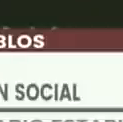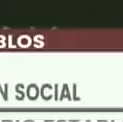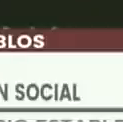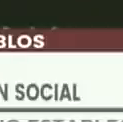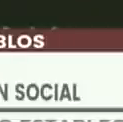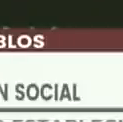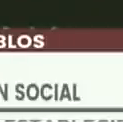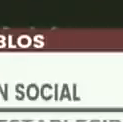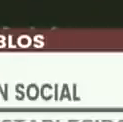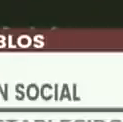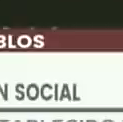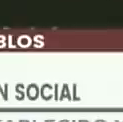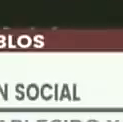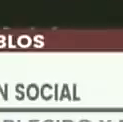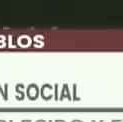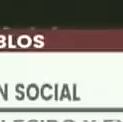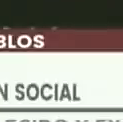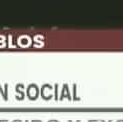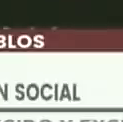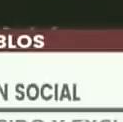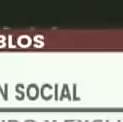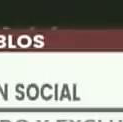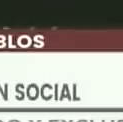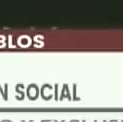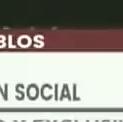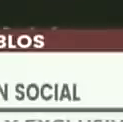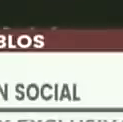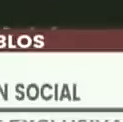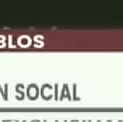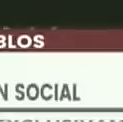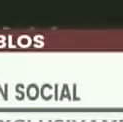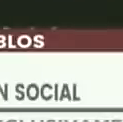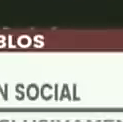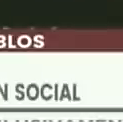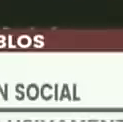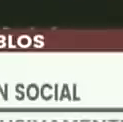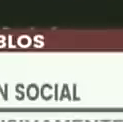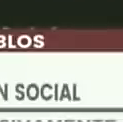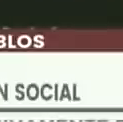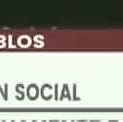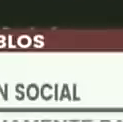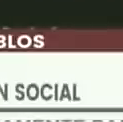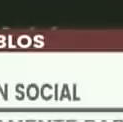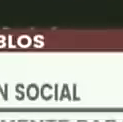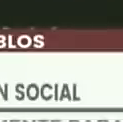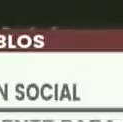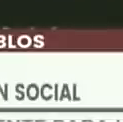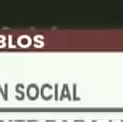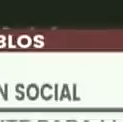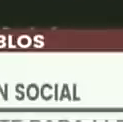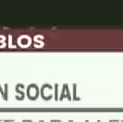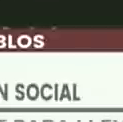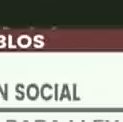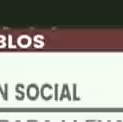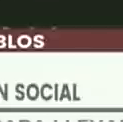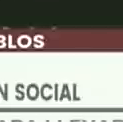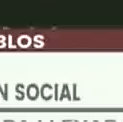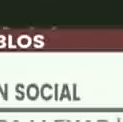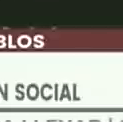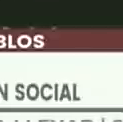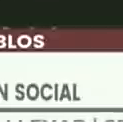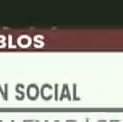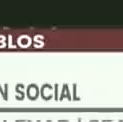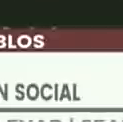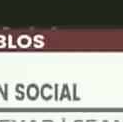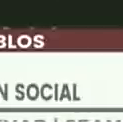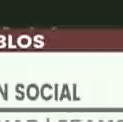invitados especiales, que van a ser testigos y testigas